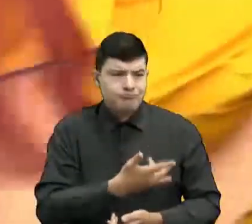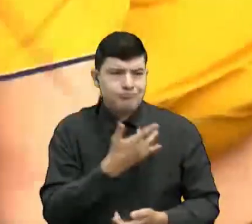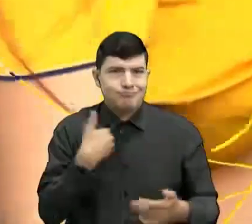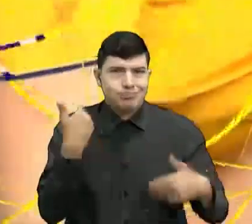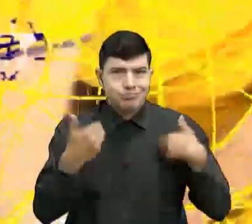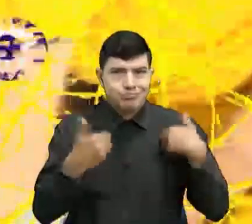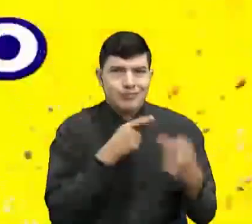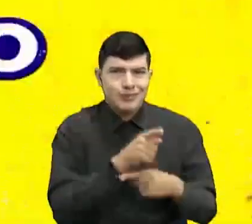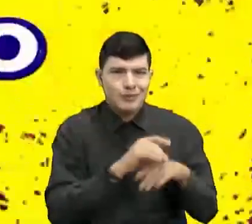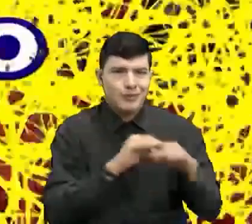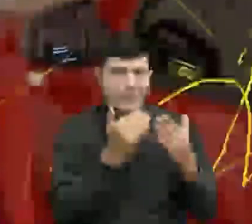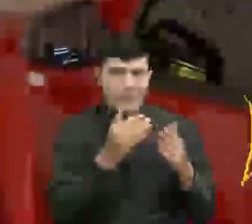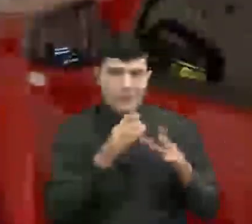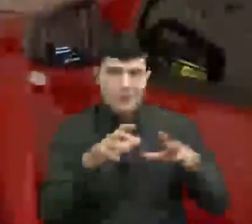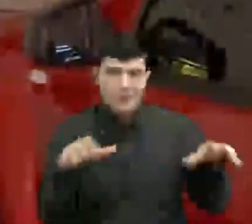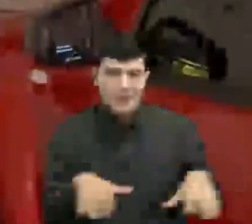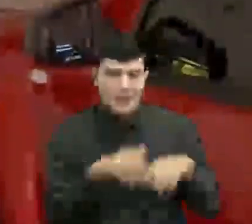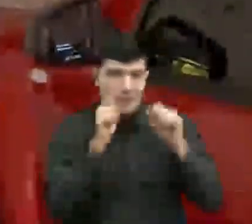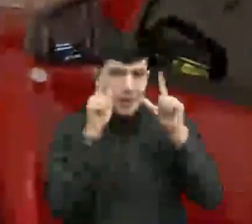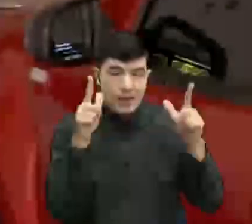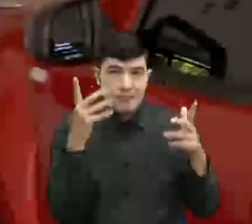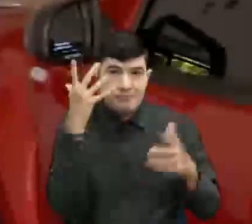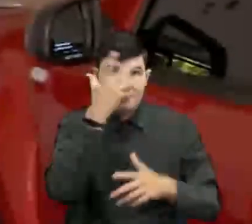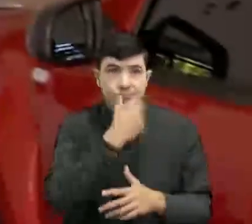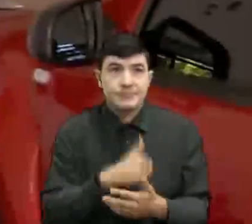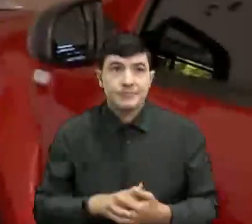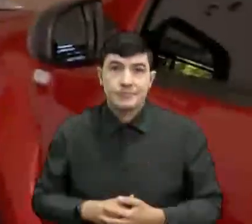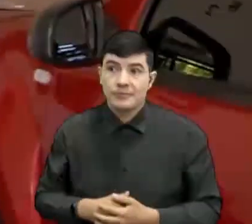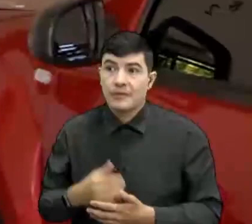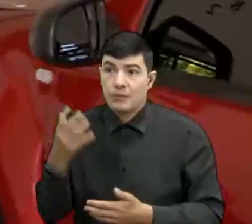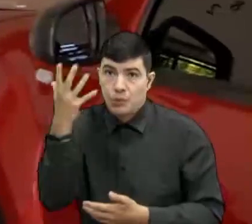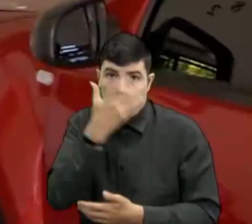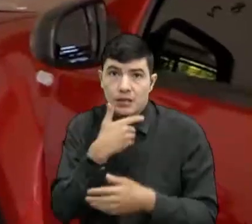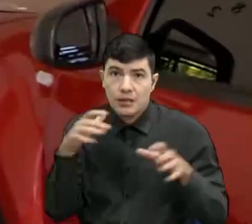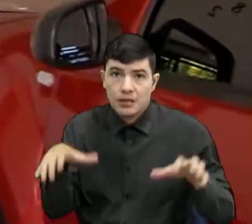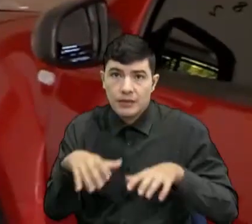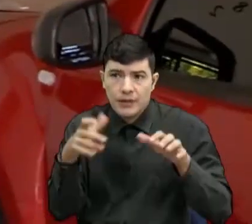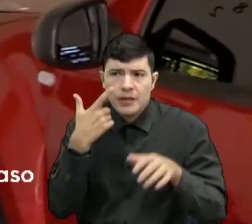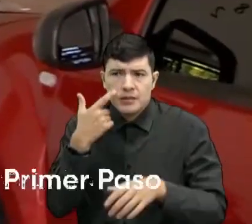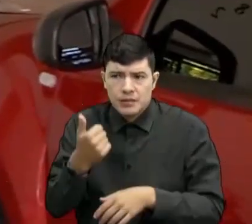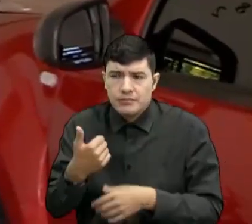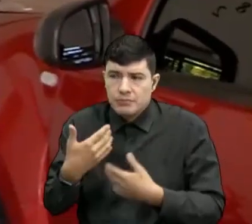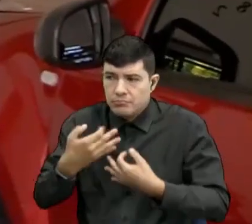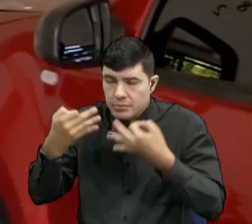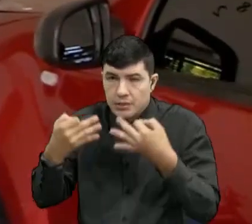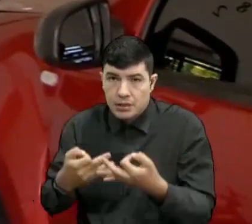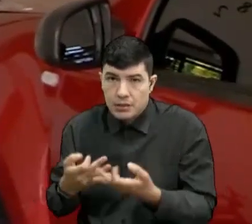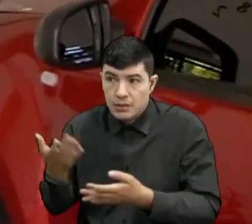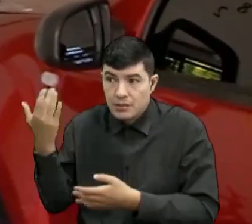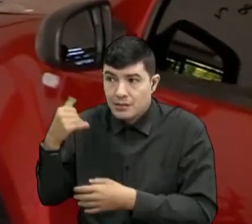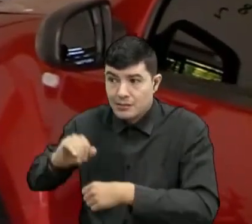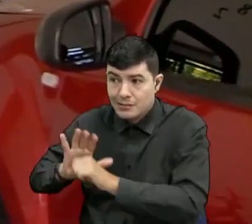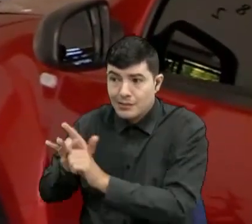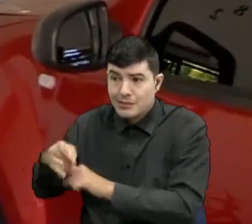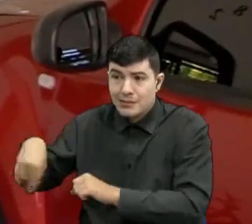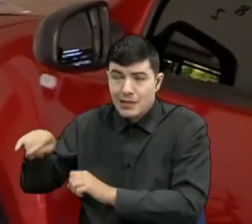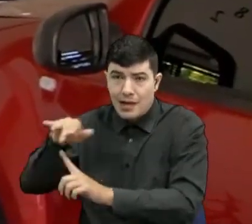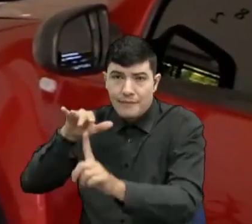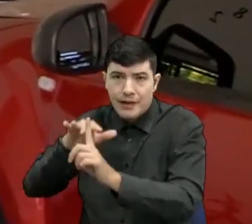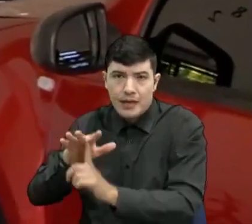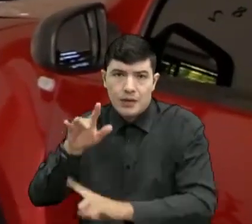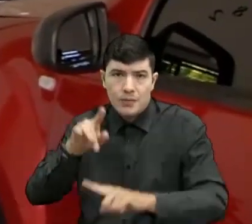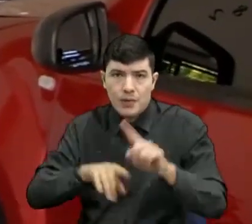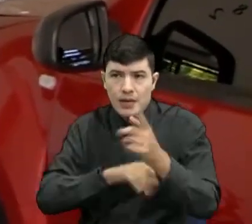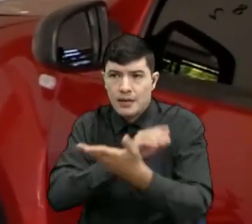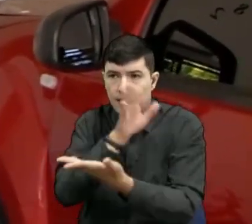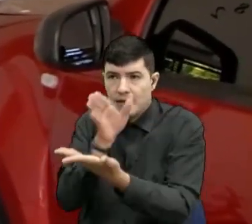actividades para sus hijos. Es muy bonita porque la verdad que esta pandemia los ha golpeado duro a ellos. No poderlos llevar